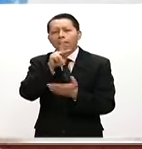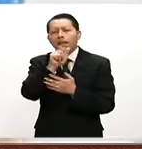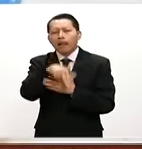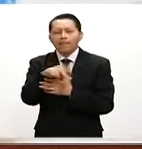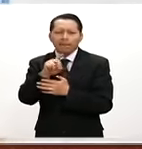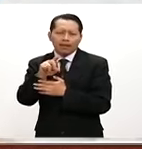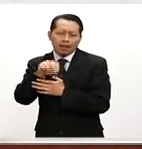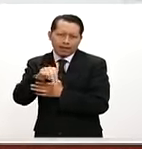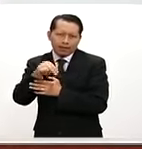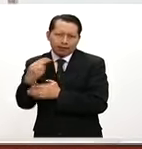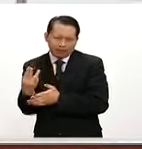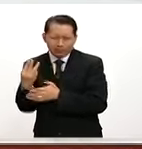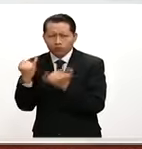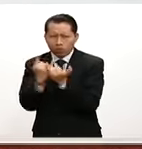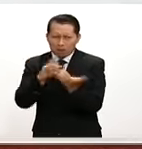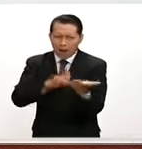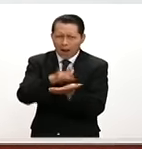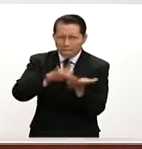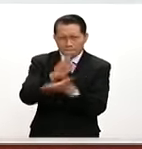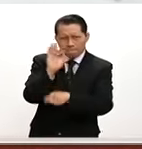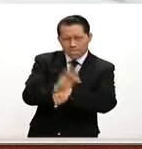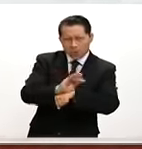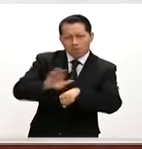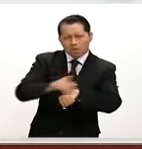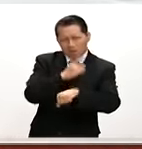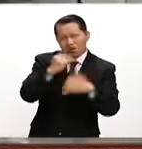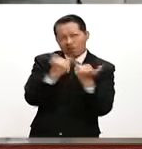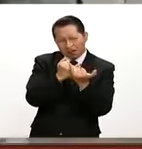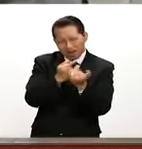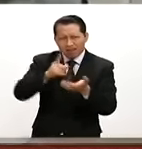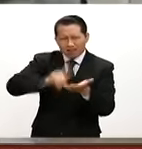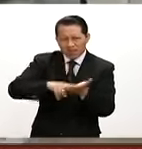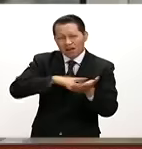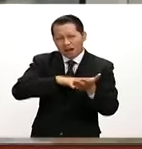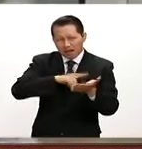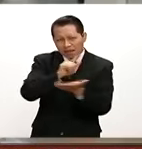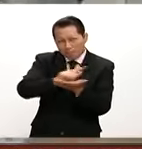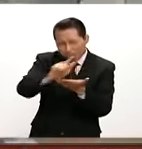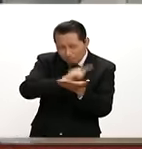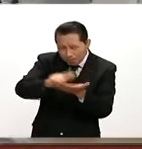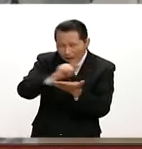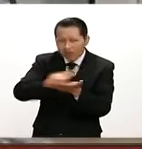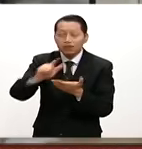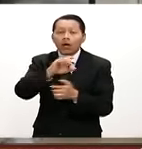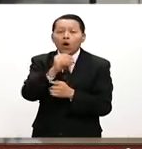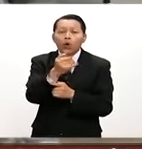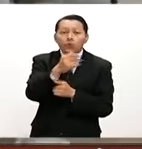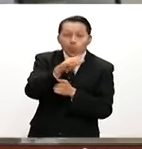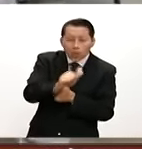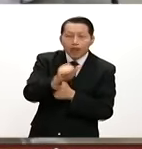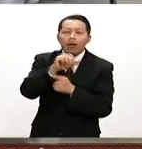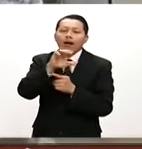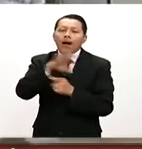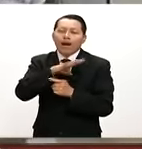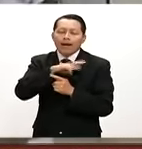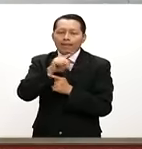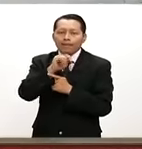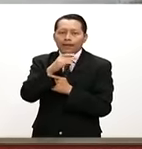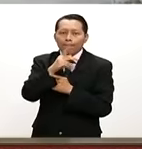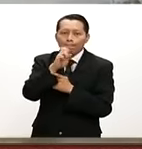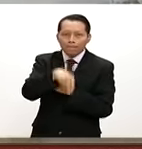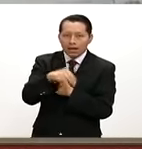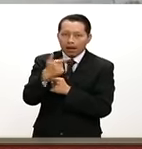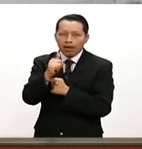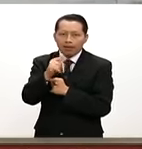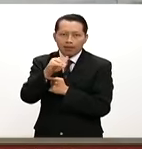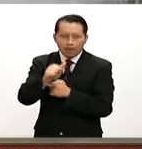la población por las inundaciones y tareas de limpieza que sufrieron en Acapulco, Coyuca de Benítez, Atoyac de Álvarez, Tecpan de Galeana y